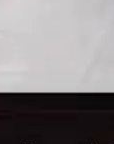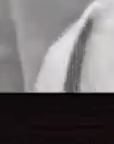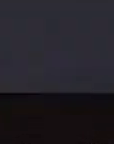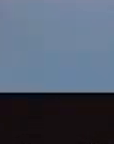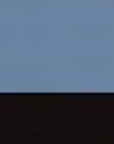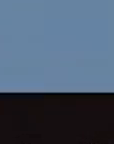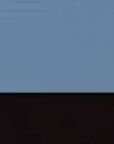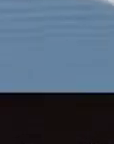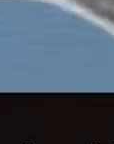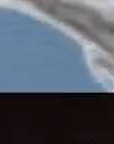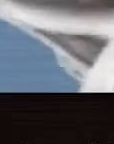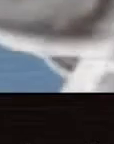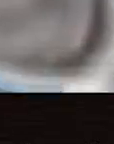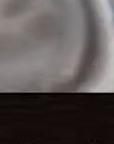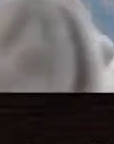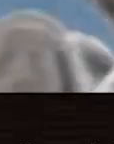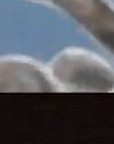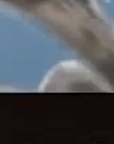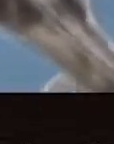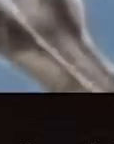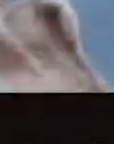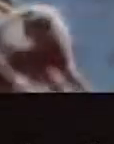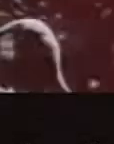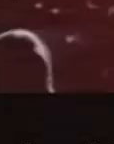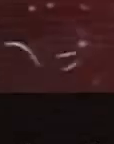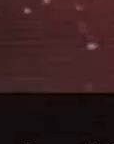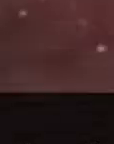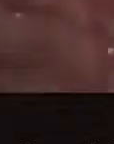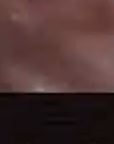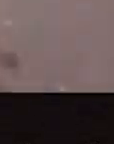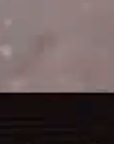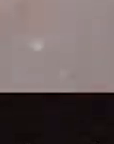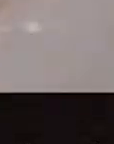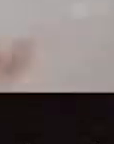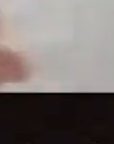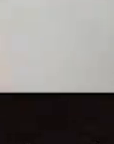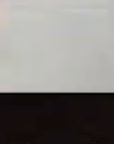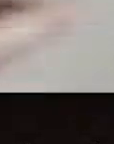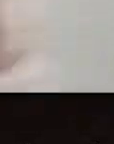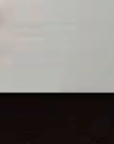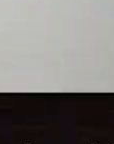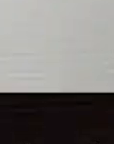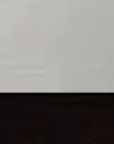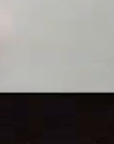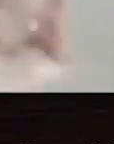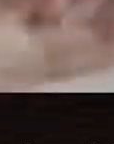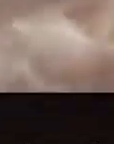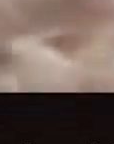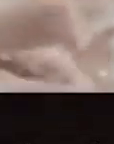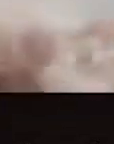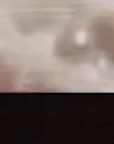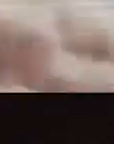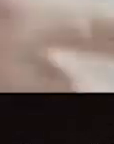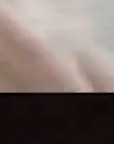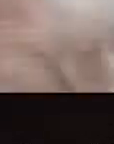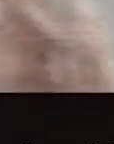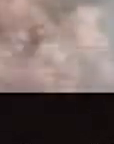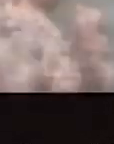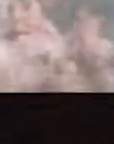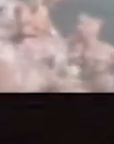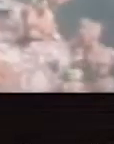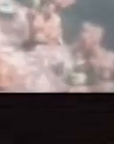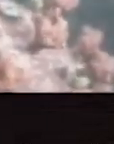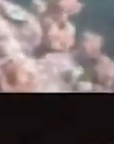Es real y está entre nosotros. Seamos responsables y disciplinados. Te cuidas tú, nos